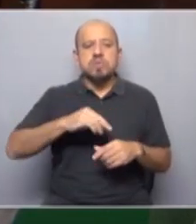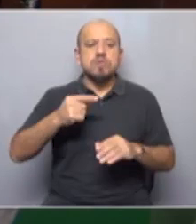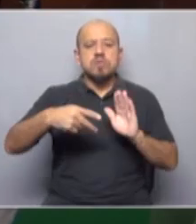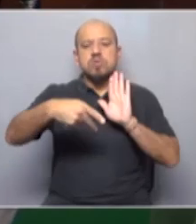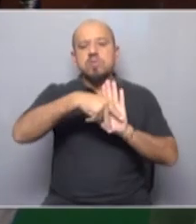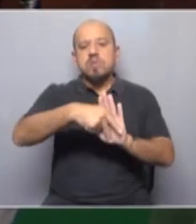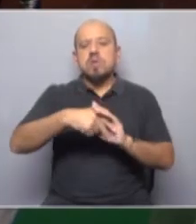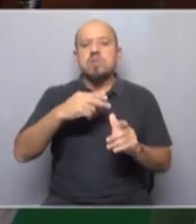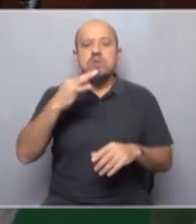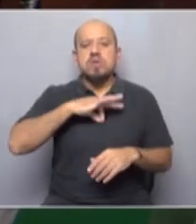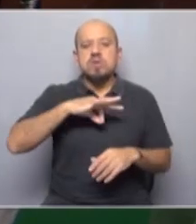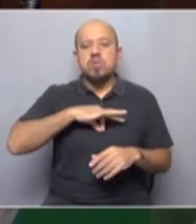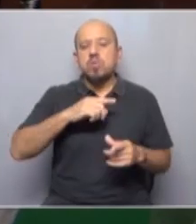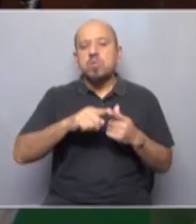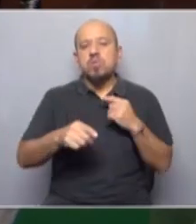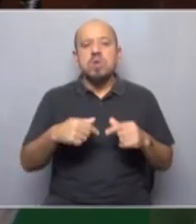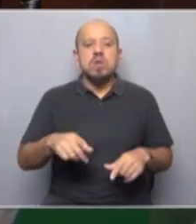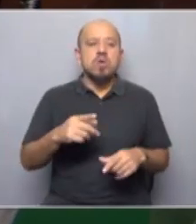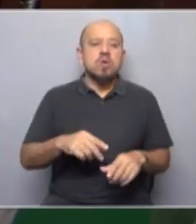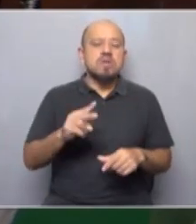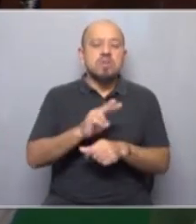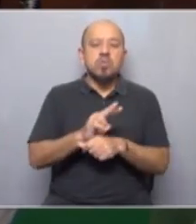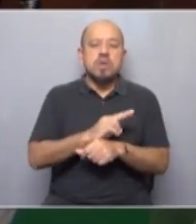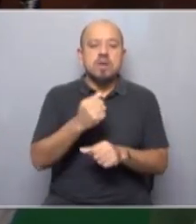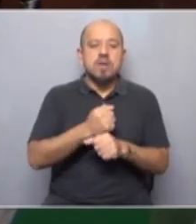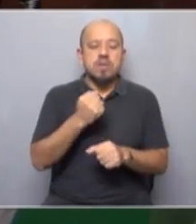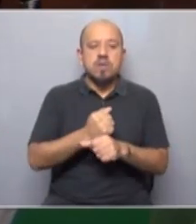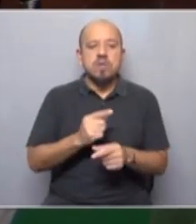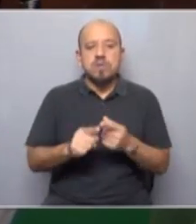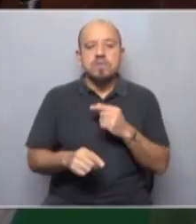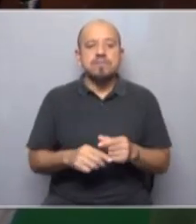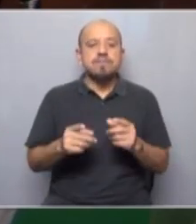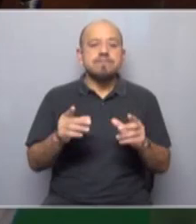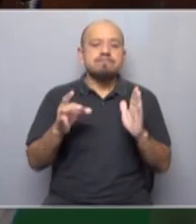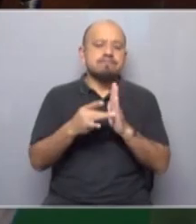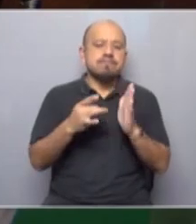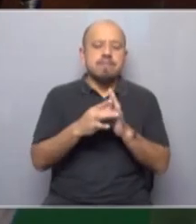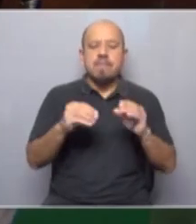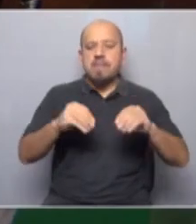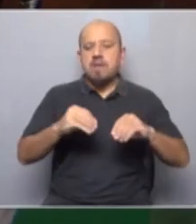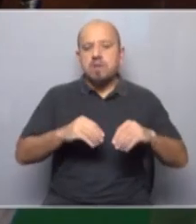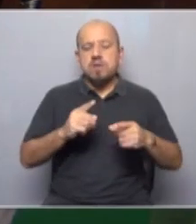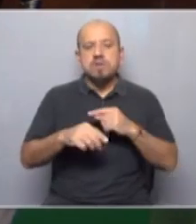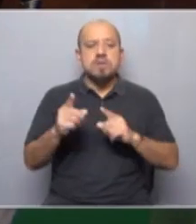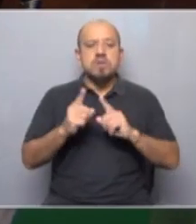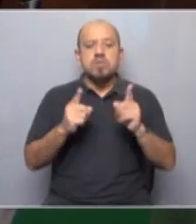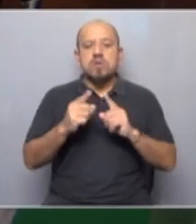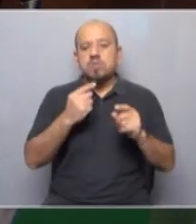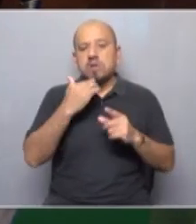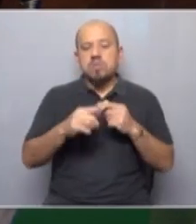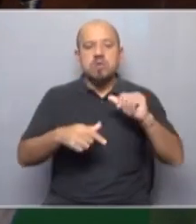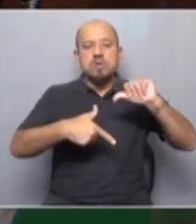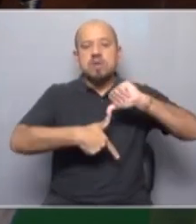ambientales y seguridad laboral. El mercado de trabajo fue precarizado a nivel global con énfasis en algunas regiones, entre ellas